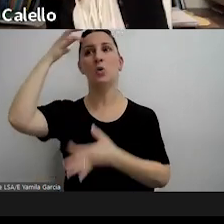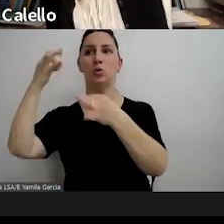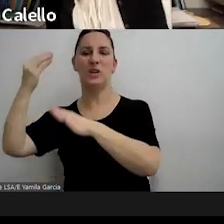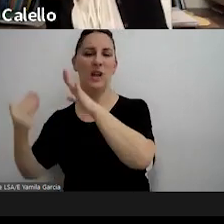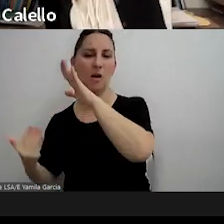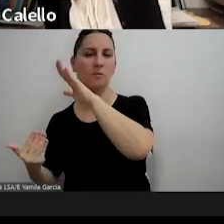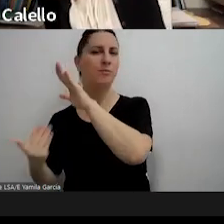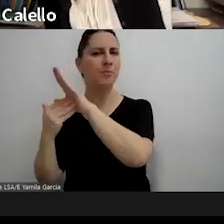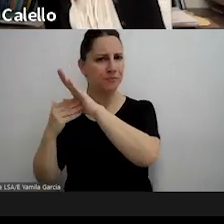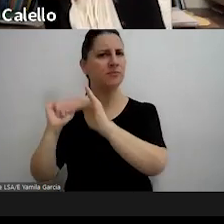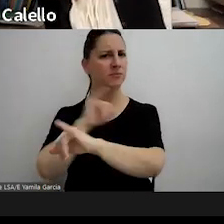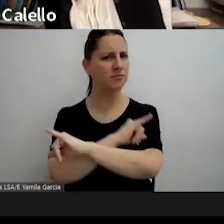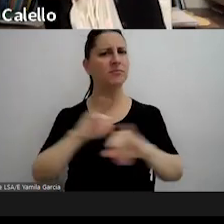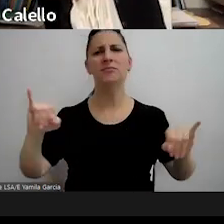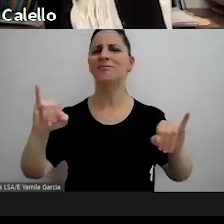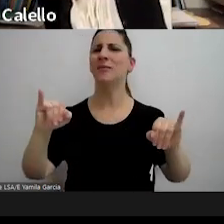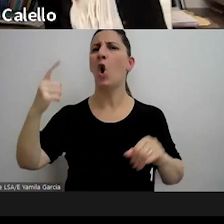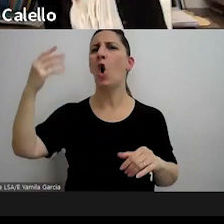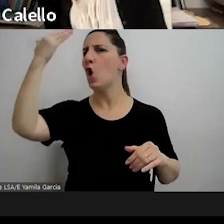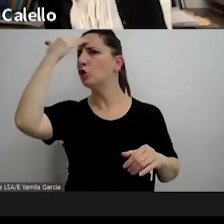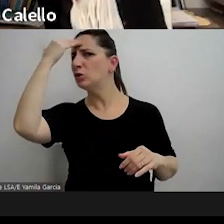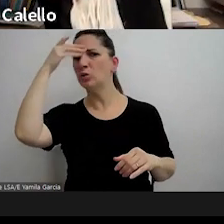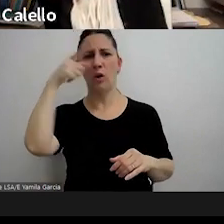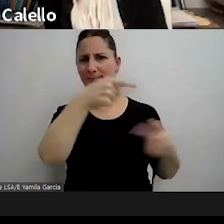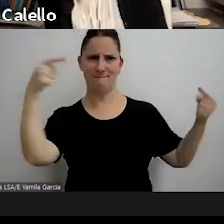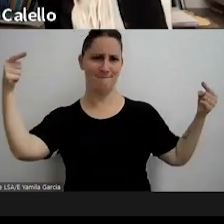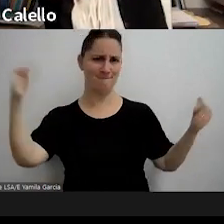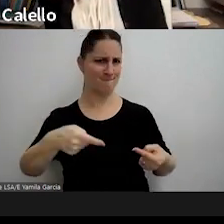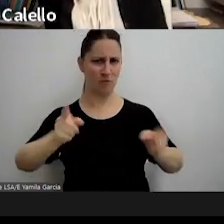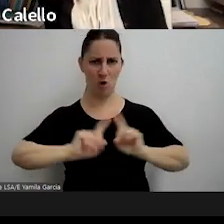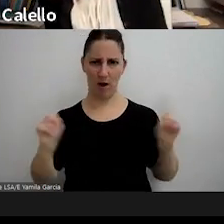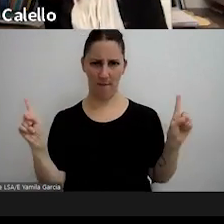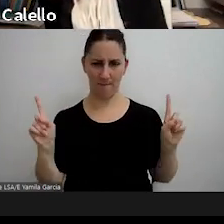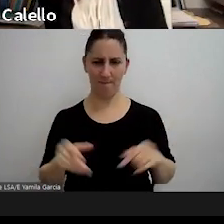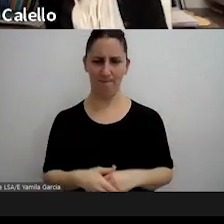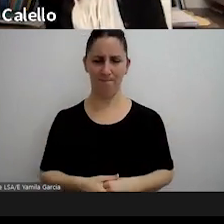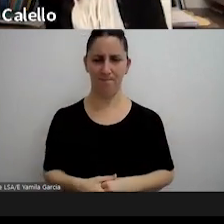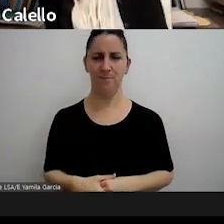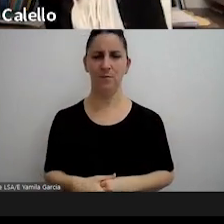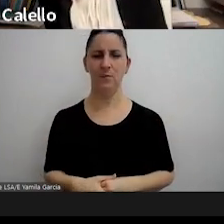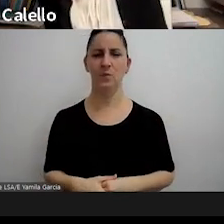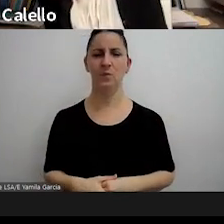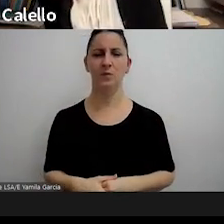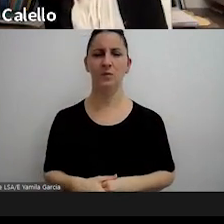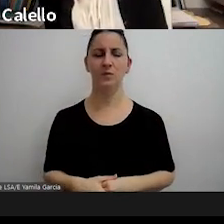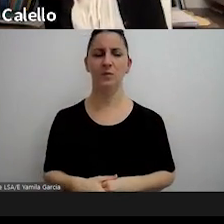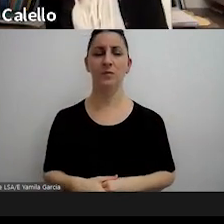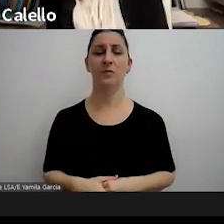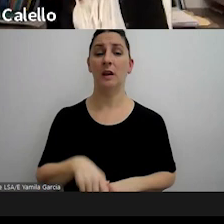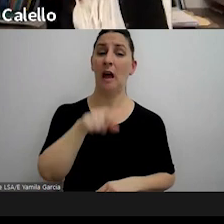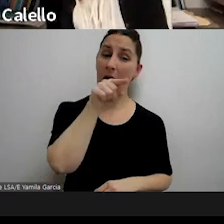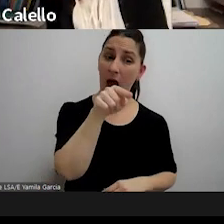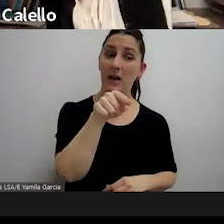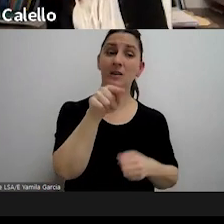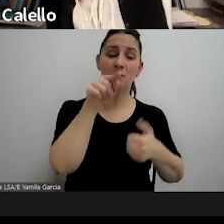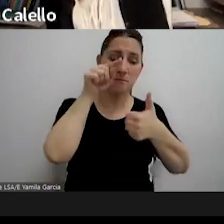la declaración de inconstitucionalidad este de oficio y entonces con esos